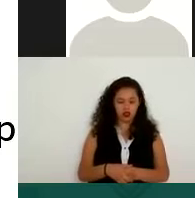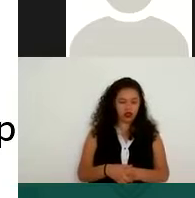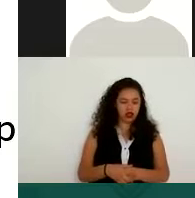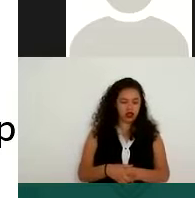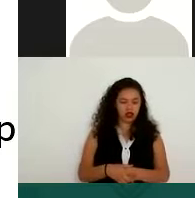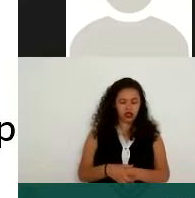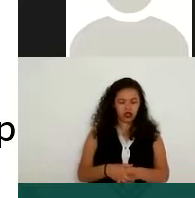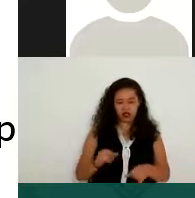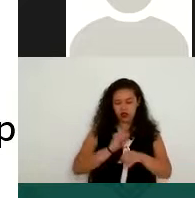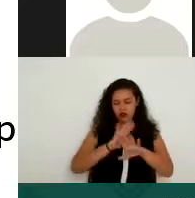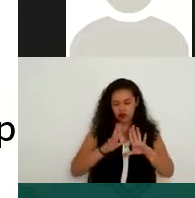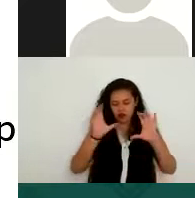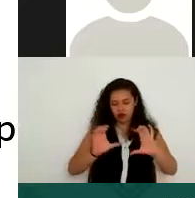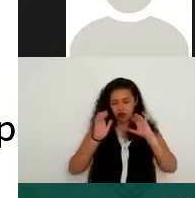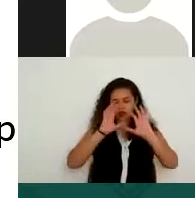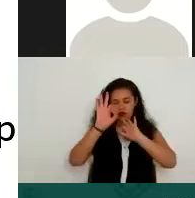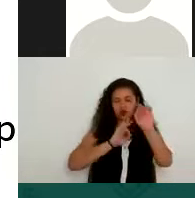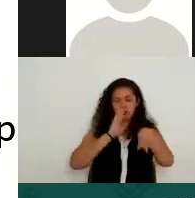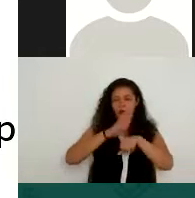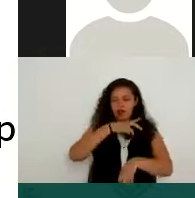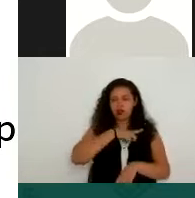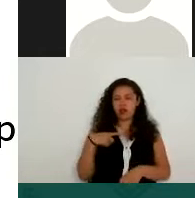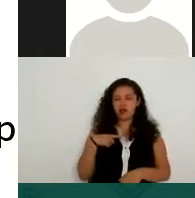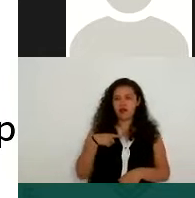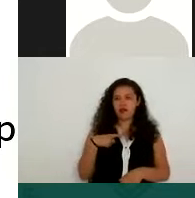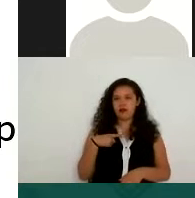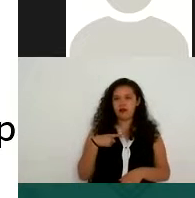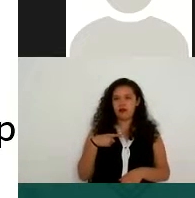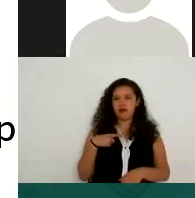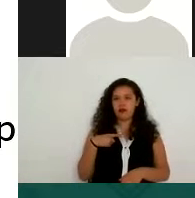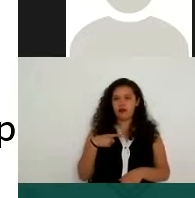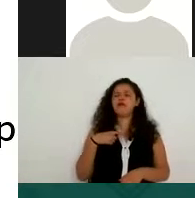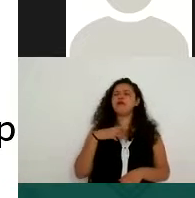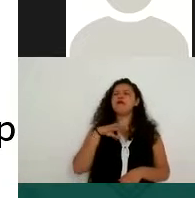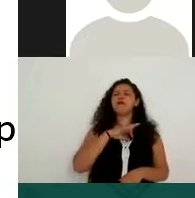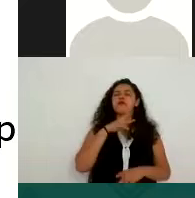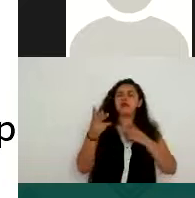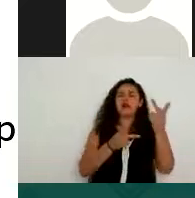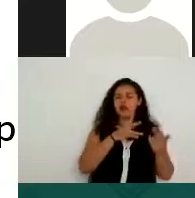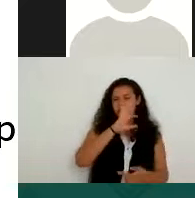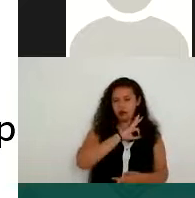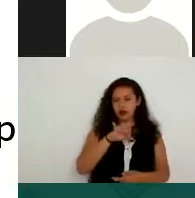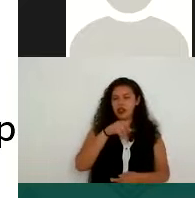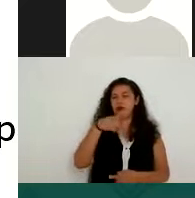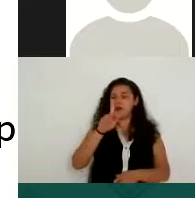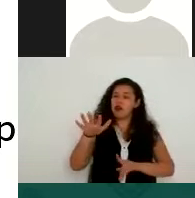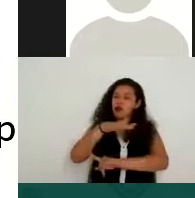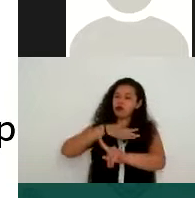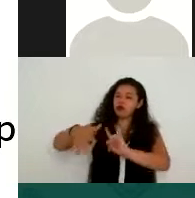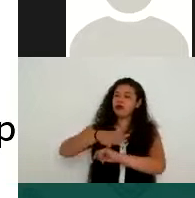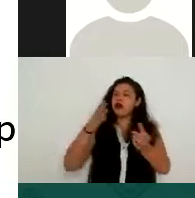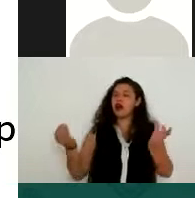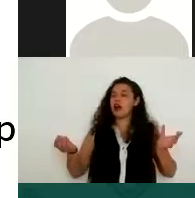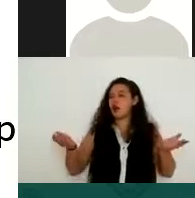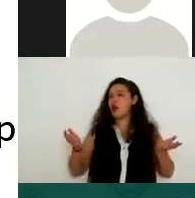en su tratamiento y si efectivamente lo pueden solicitar, pero ya veremos en qué condiciones más adelante. Además de los datos que ya